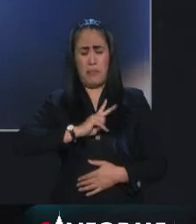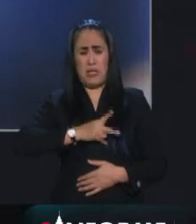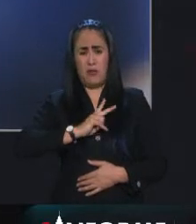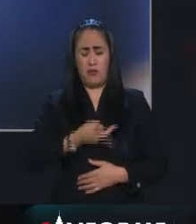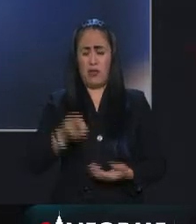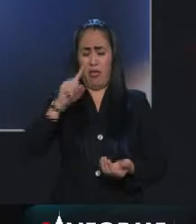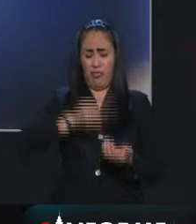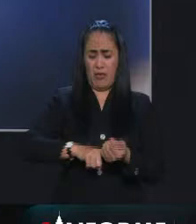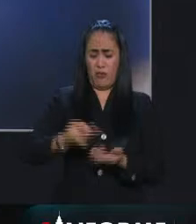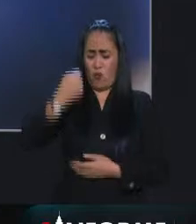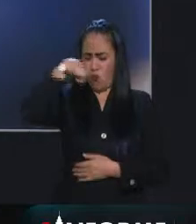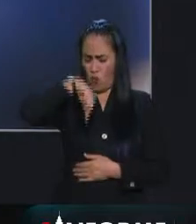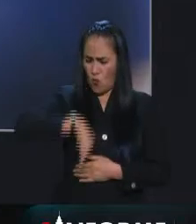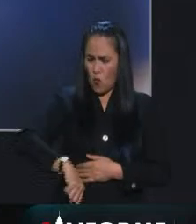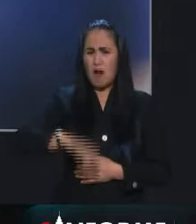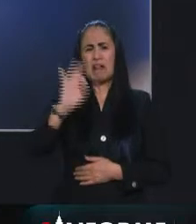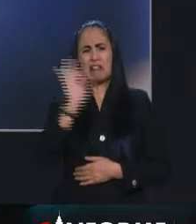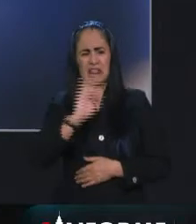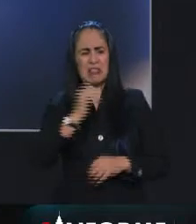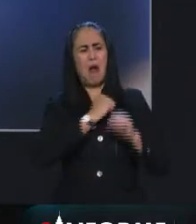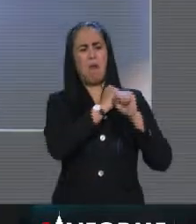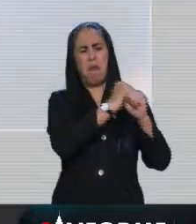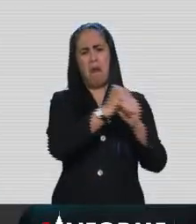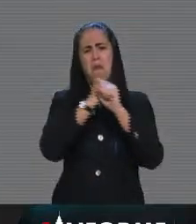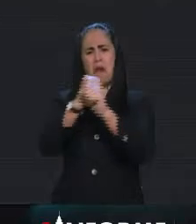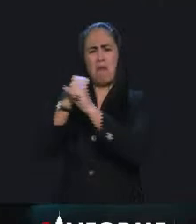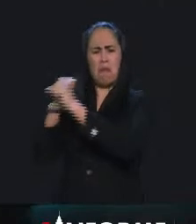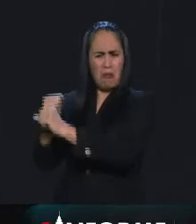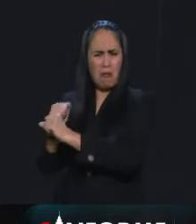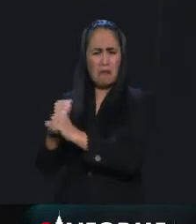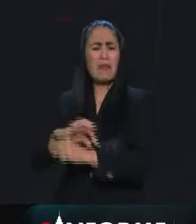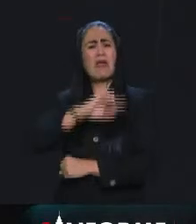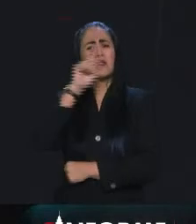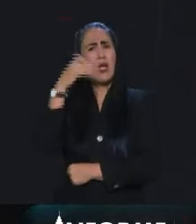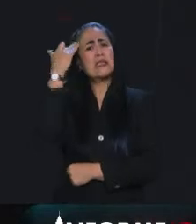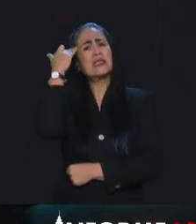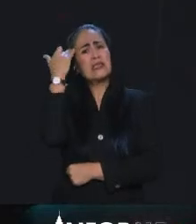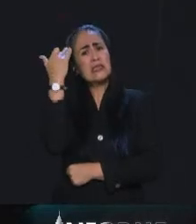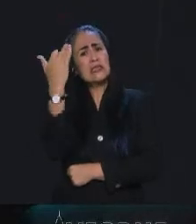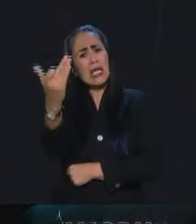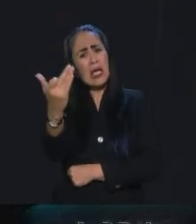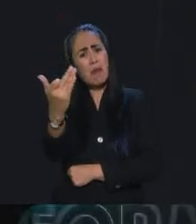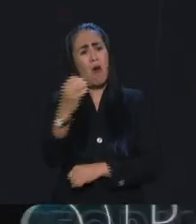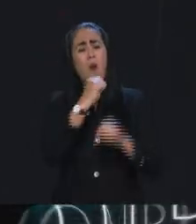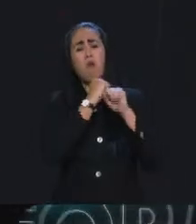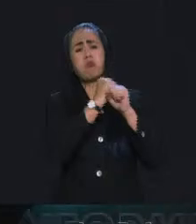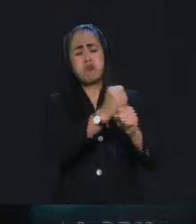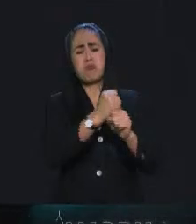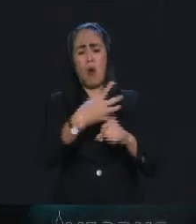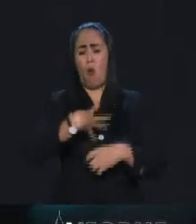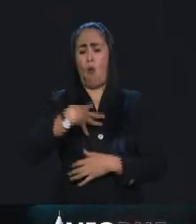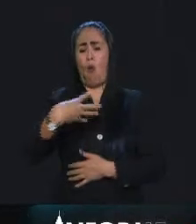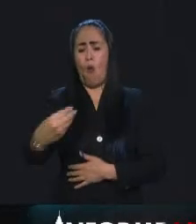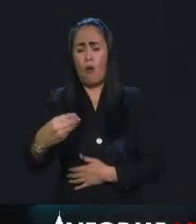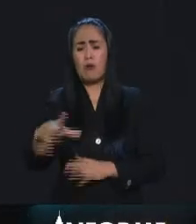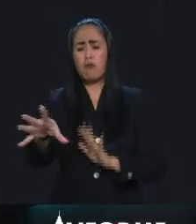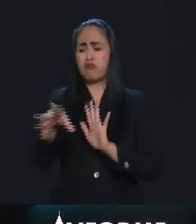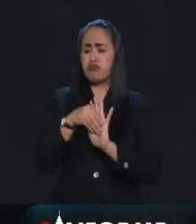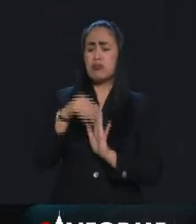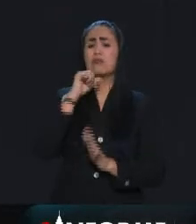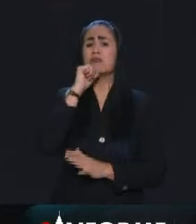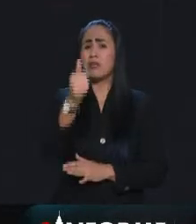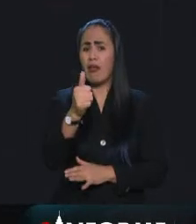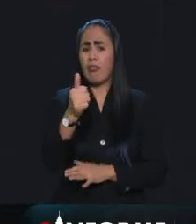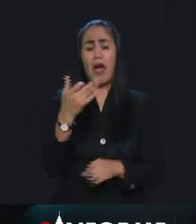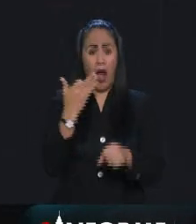nosotros algún tipo de inmunidad y con el tiempo vamos a saber qué tan prolongada va a ser esta inmunidad. En este momento no lo sabemos, pero